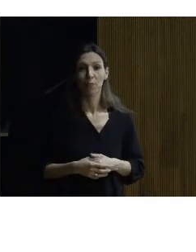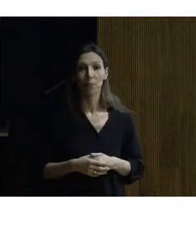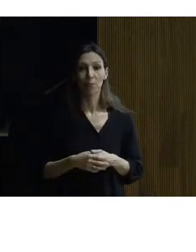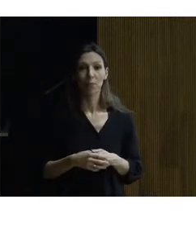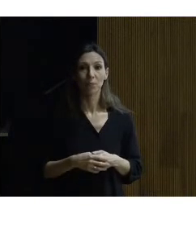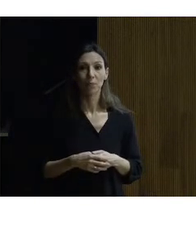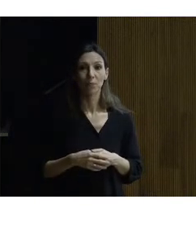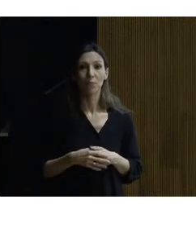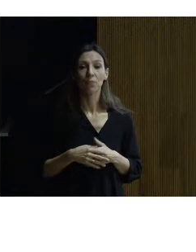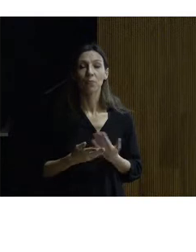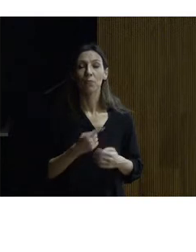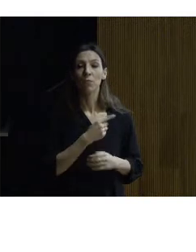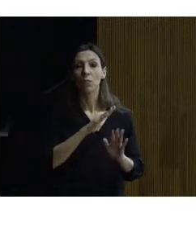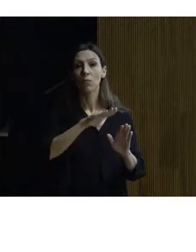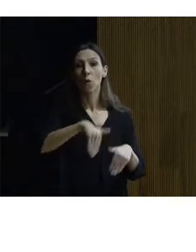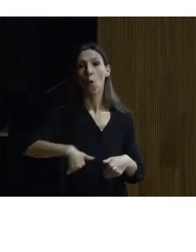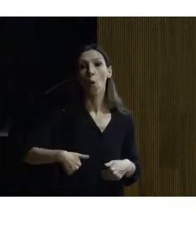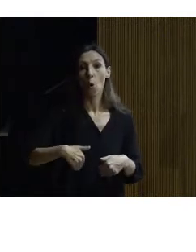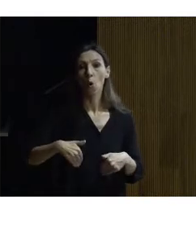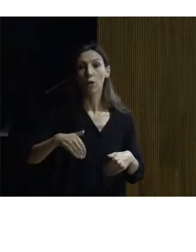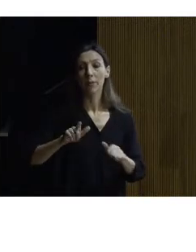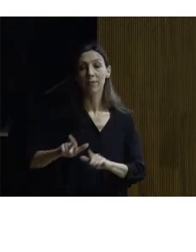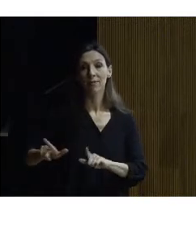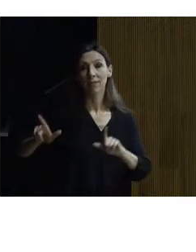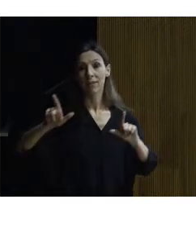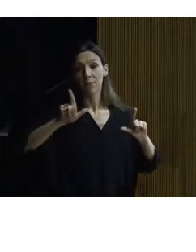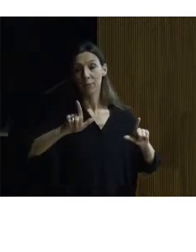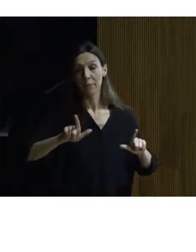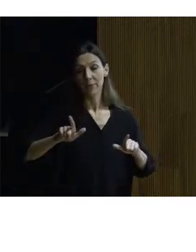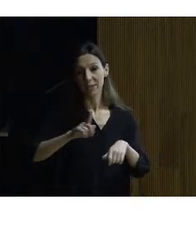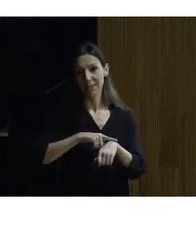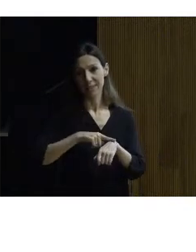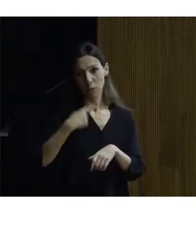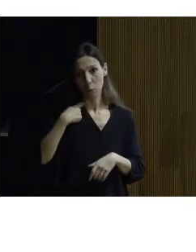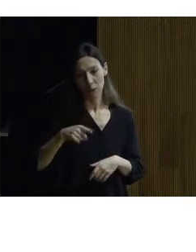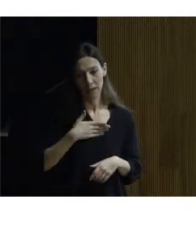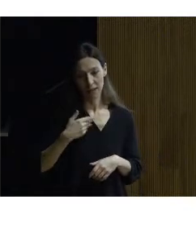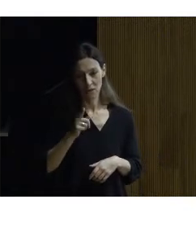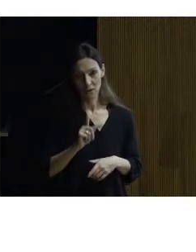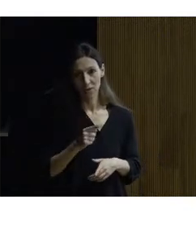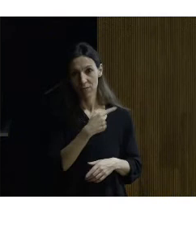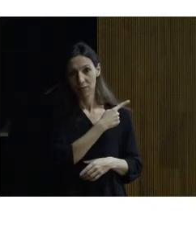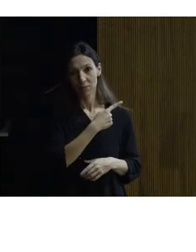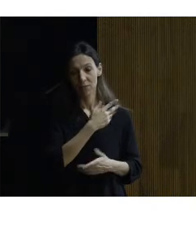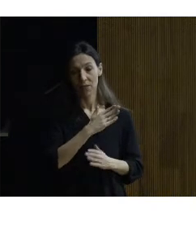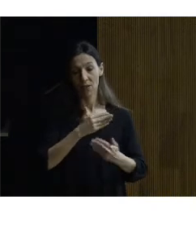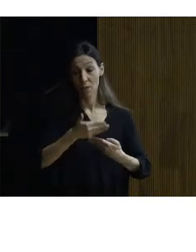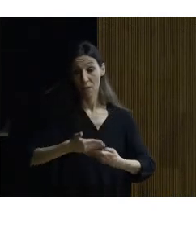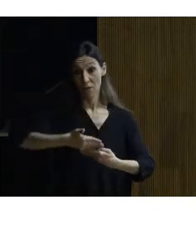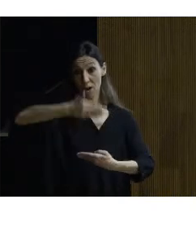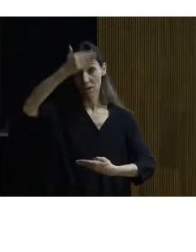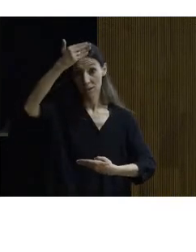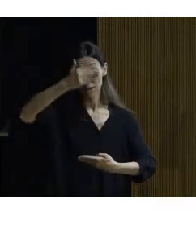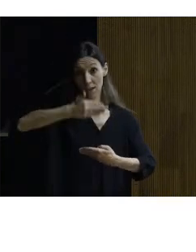en esta última diapositiva y supongo que estoy dentro del tiempo podemos ver la fachada a la cual